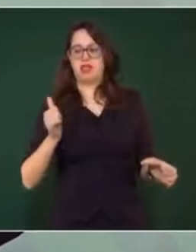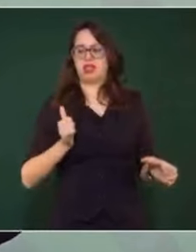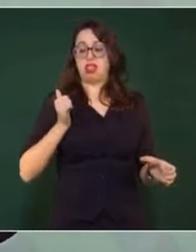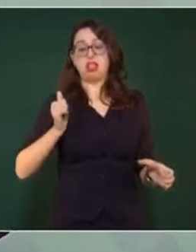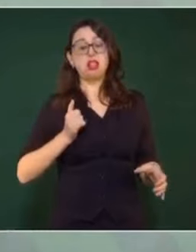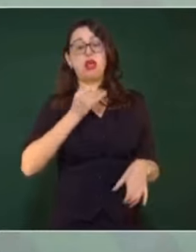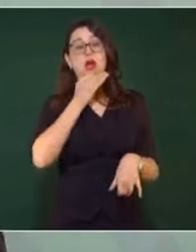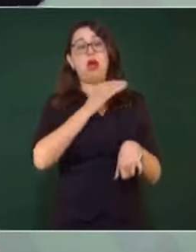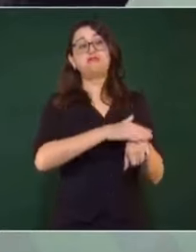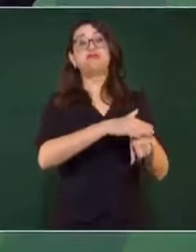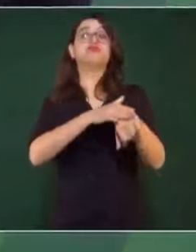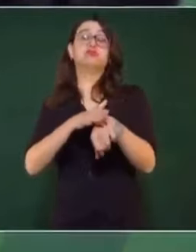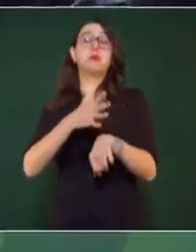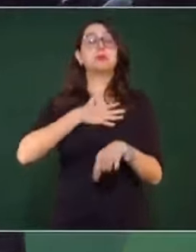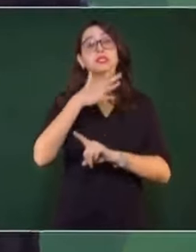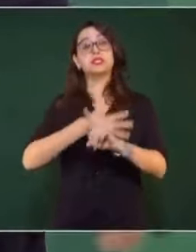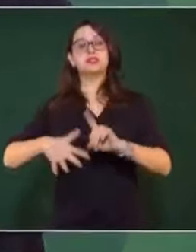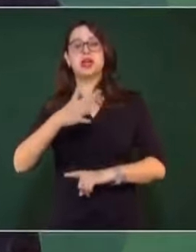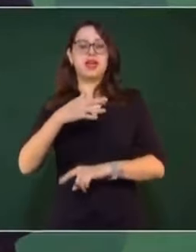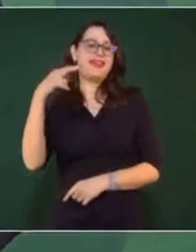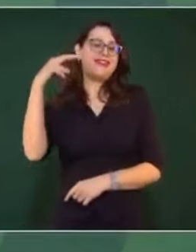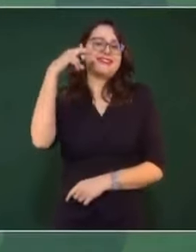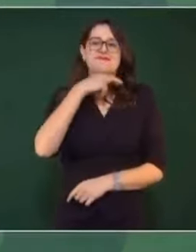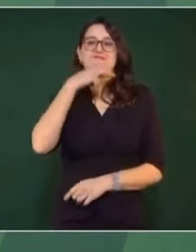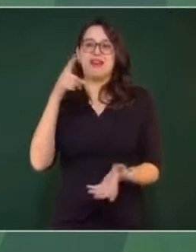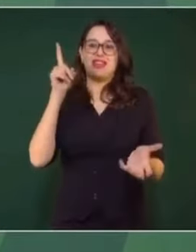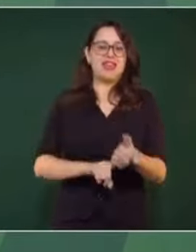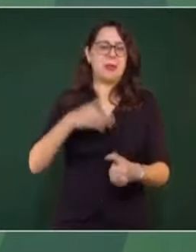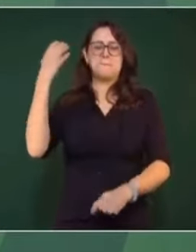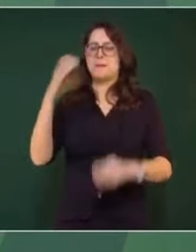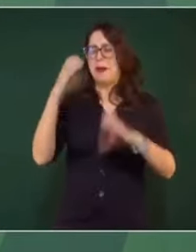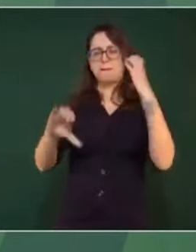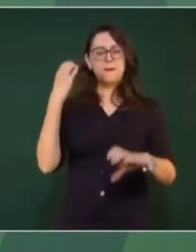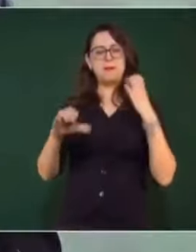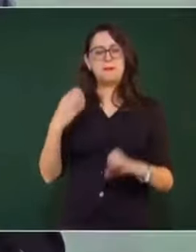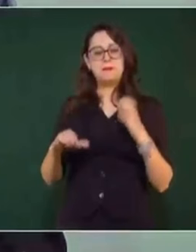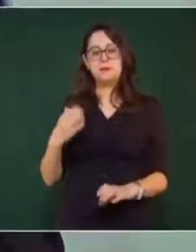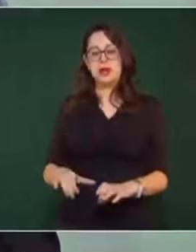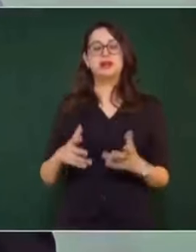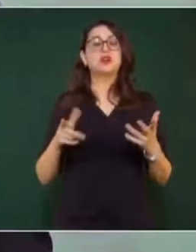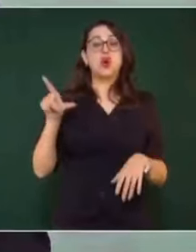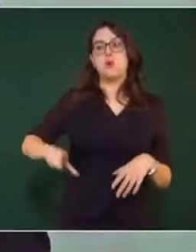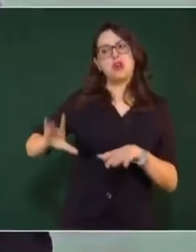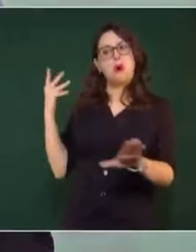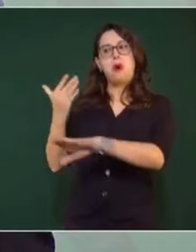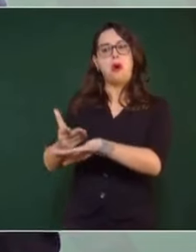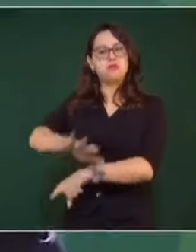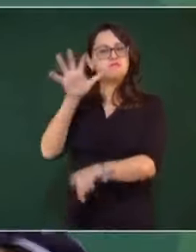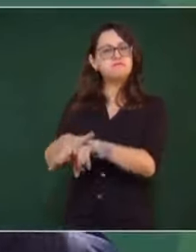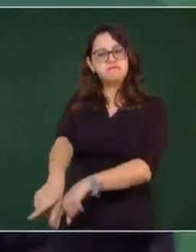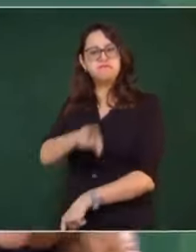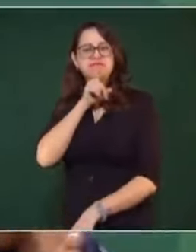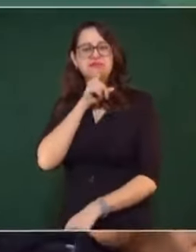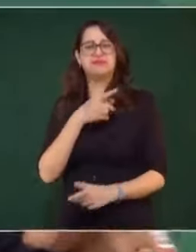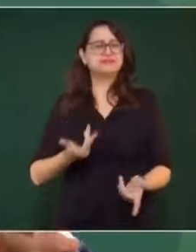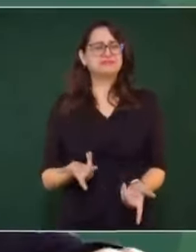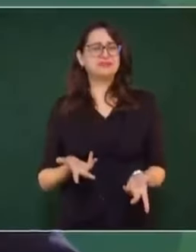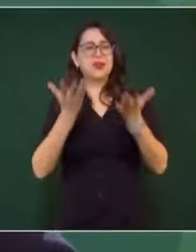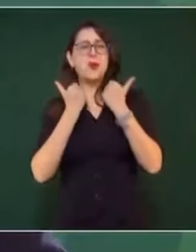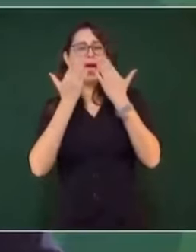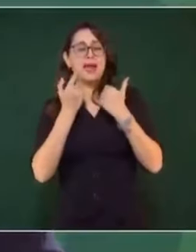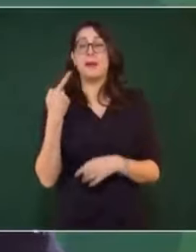de las circunstancias y empiezan a llover los mensajes hablando de censura. Pero es que así está el ambiente.